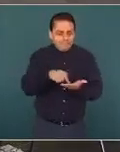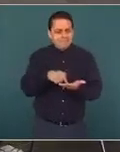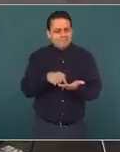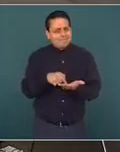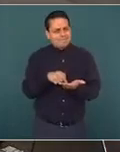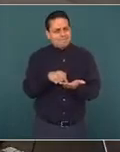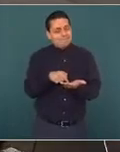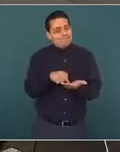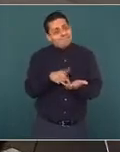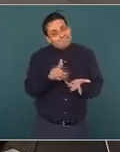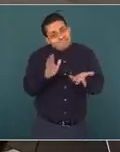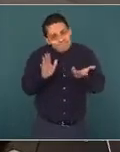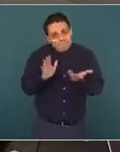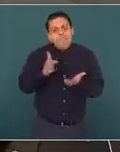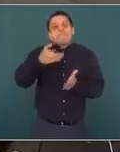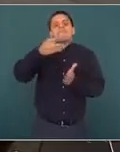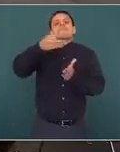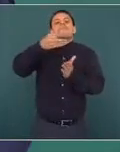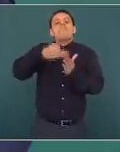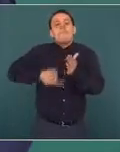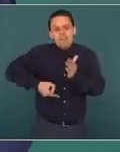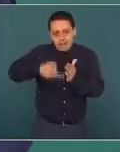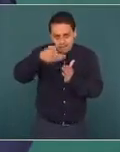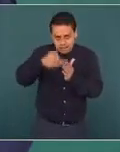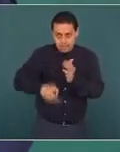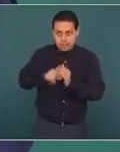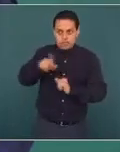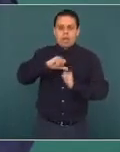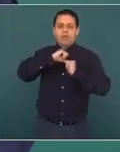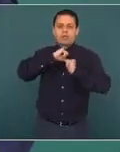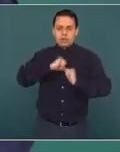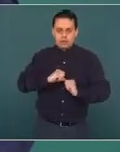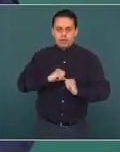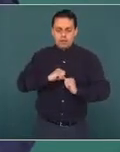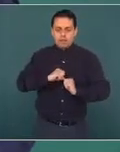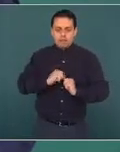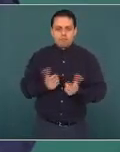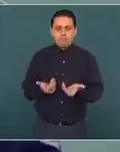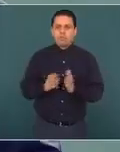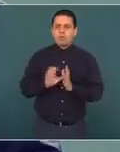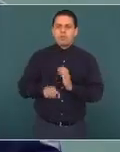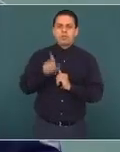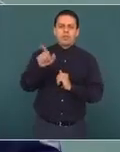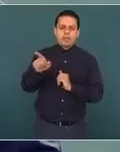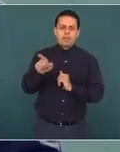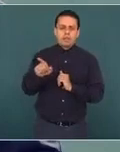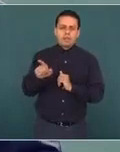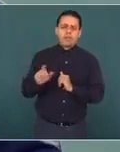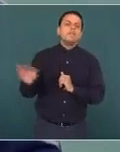que la autoridad, en este caso la fiscalía,